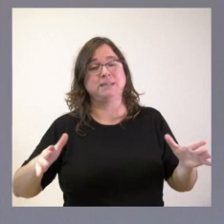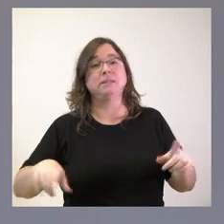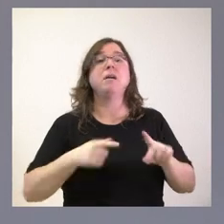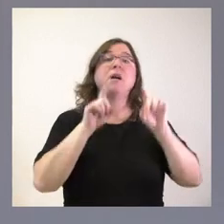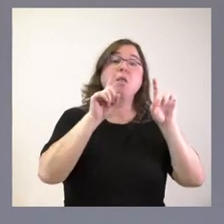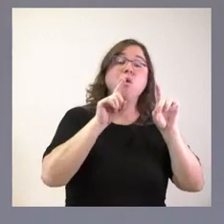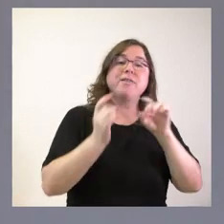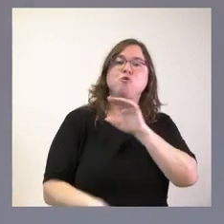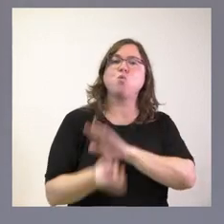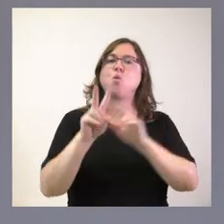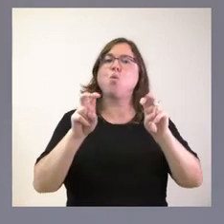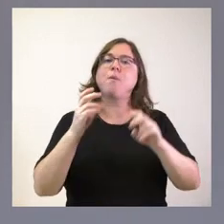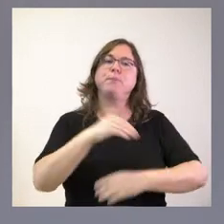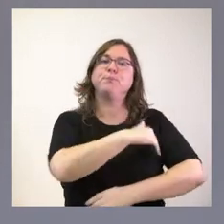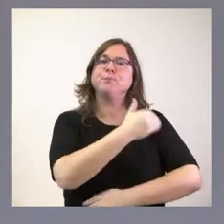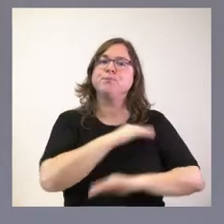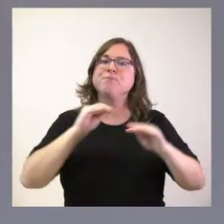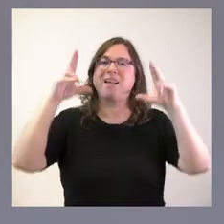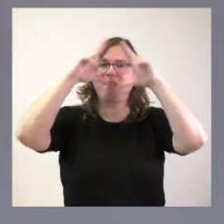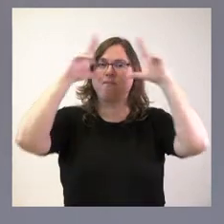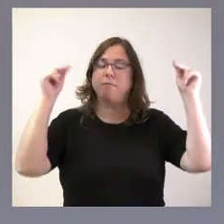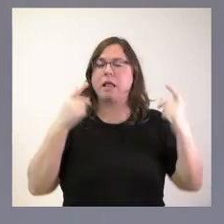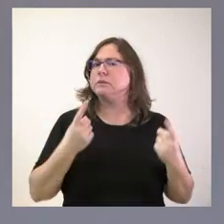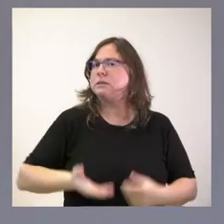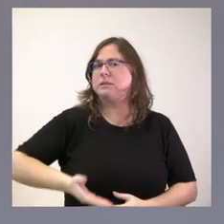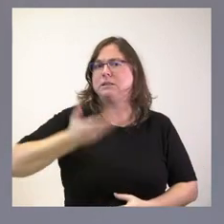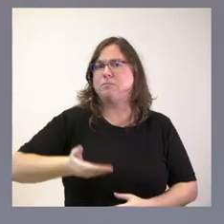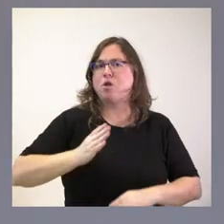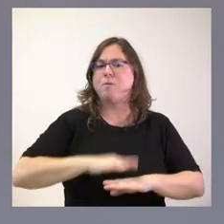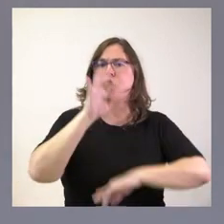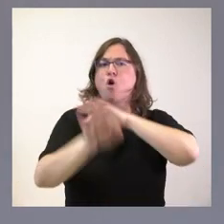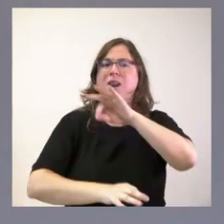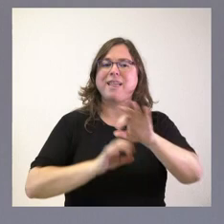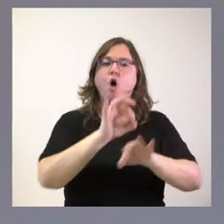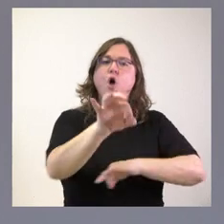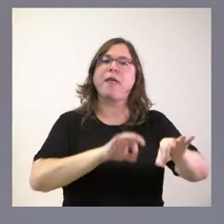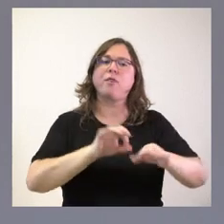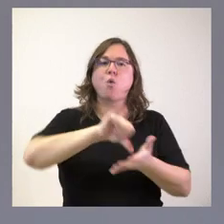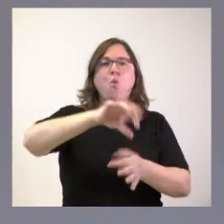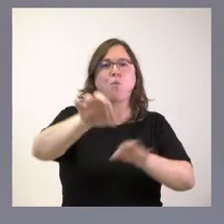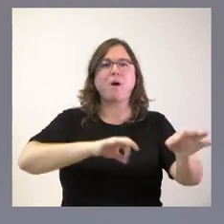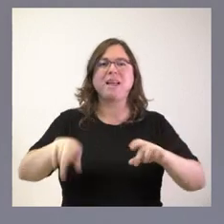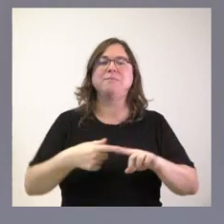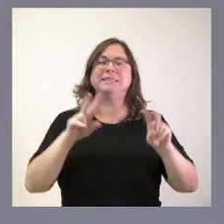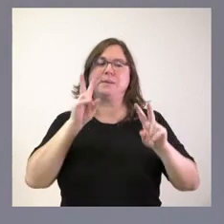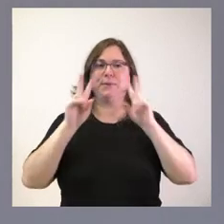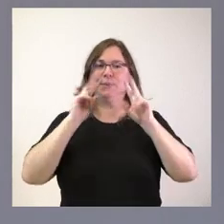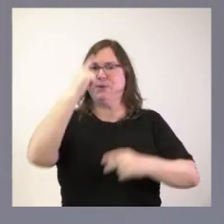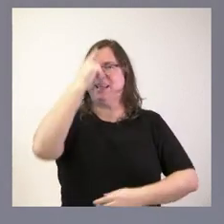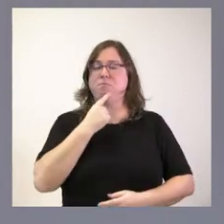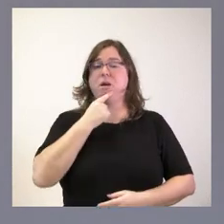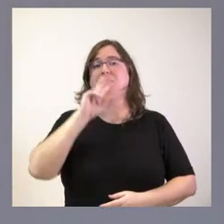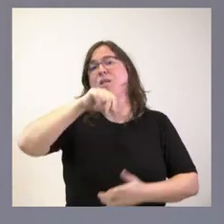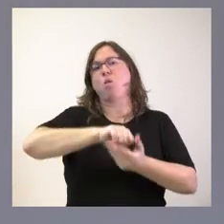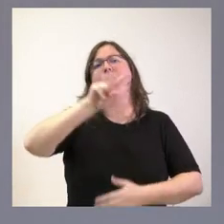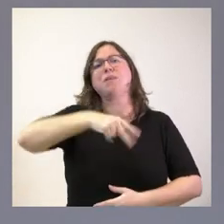Enfermería. Este paso era muy importante para definir todo el tema de ordenación urbana y el tema visual en una ciudad patrimonio de